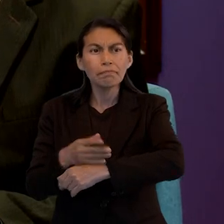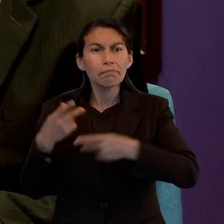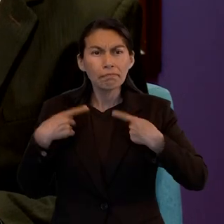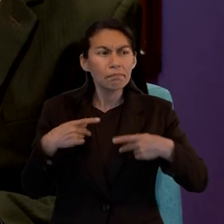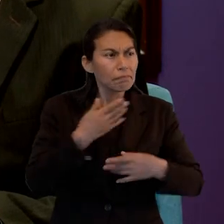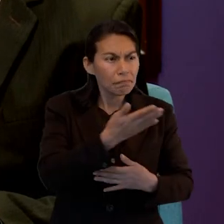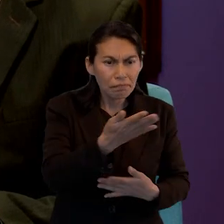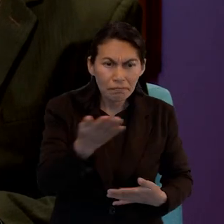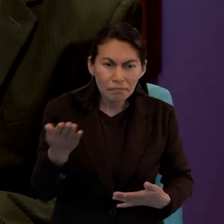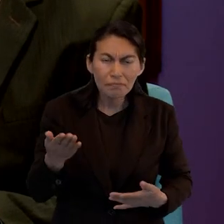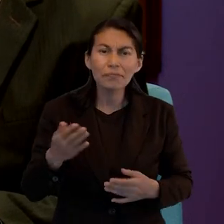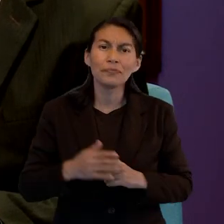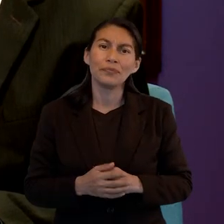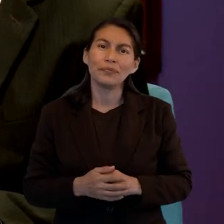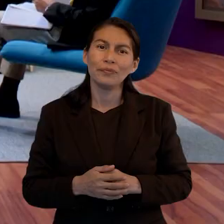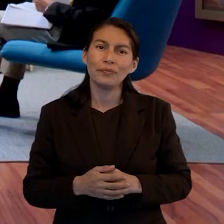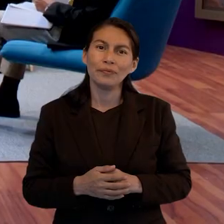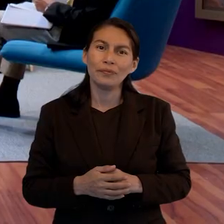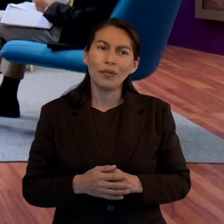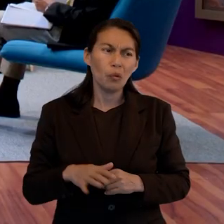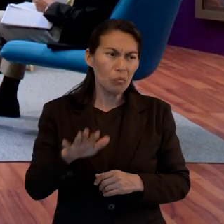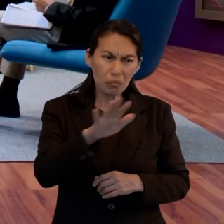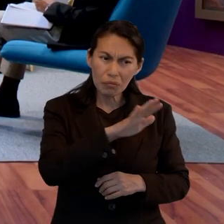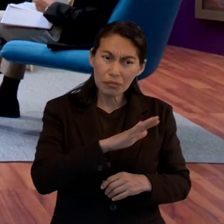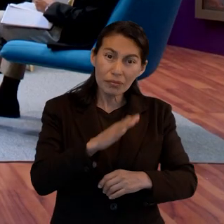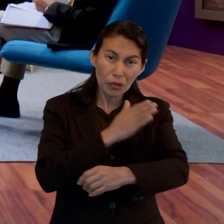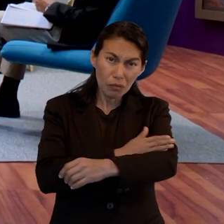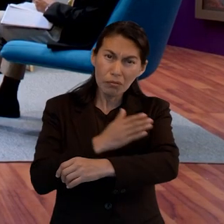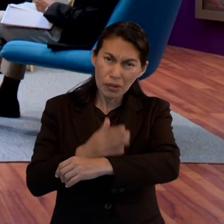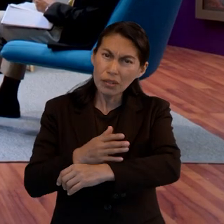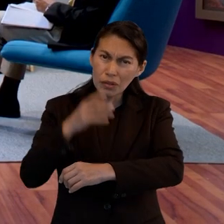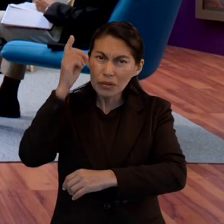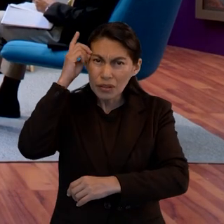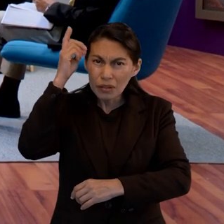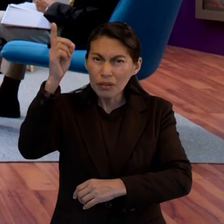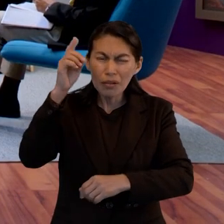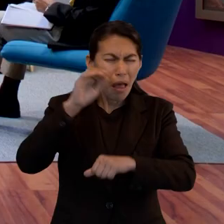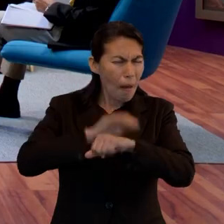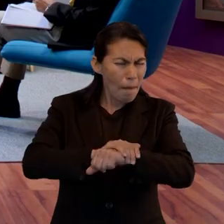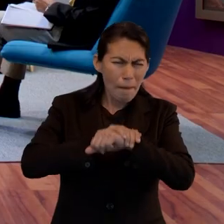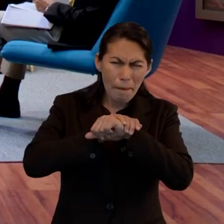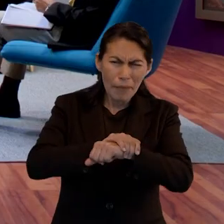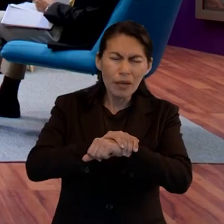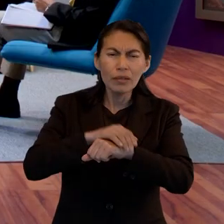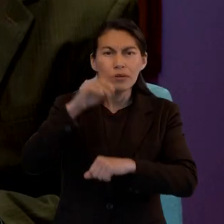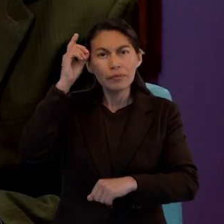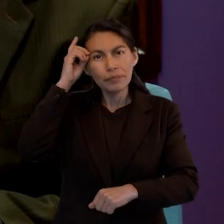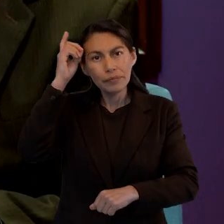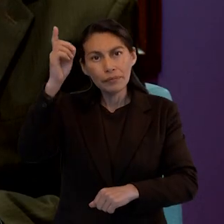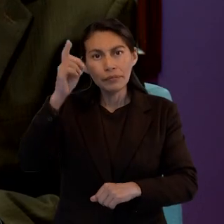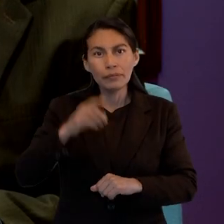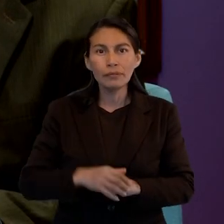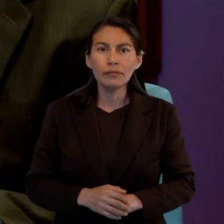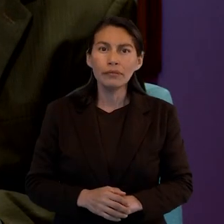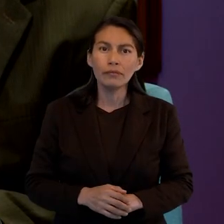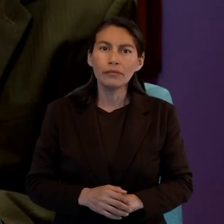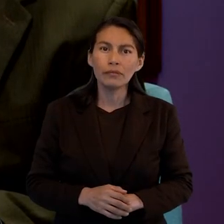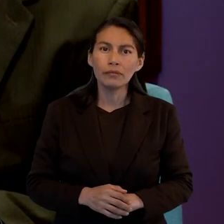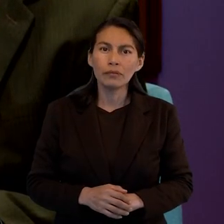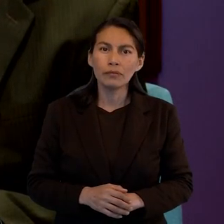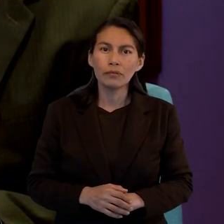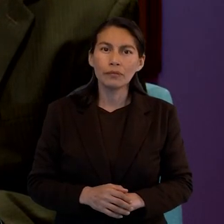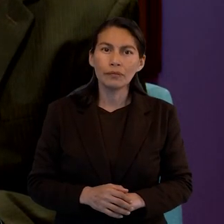podemos tener con las personas, porque nosotros somos compañeros de Dios, somos amigos de Dios, va a ser más